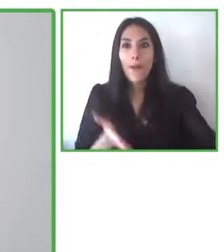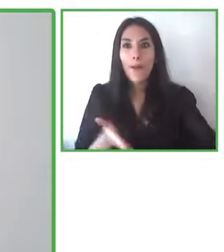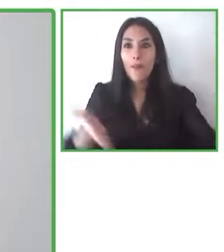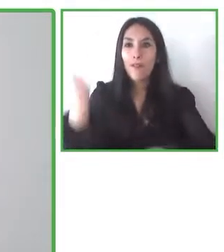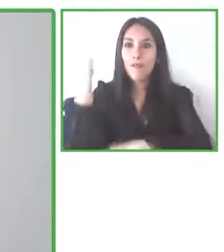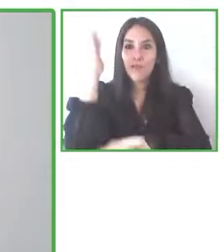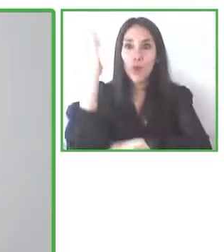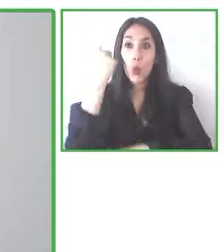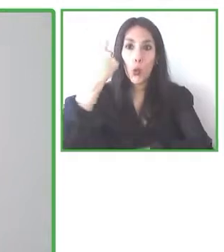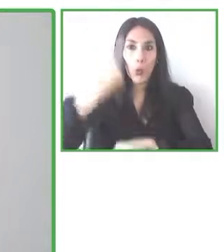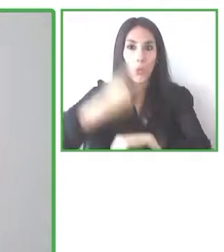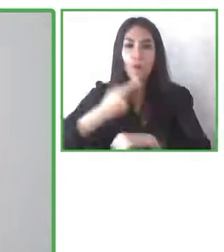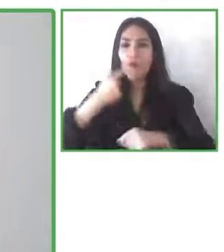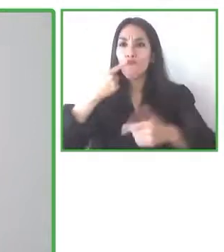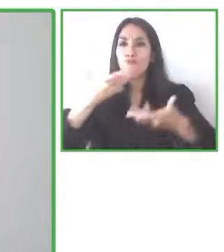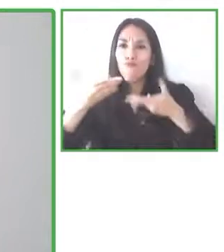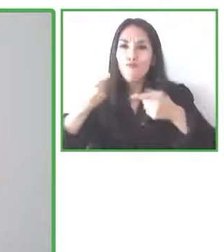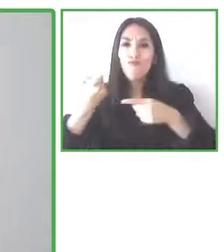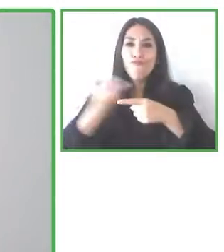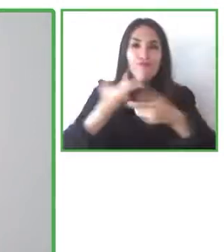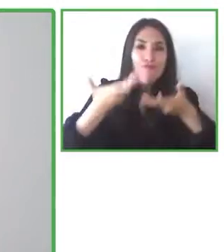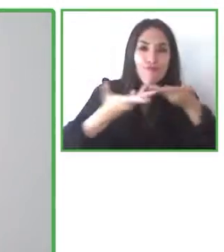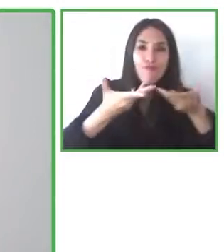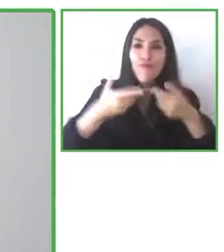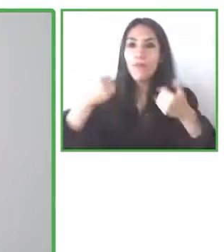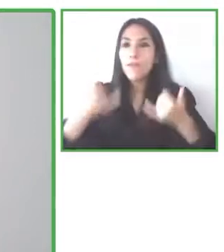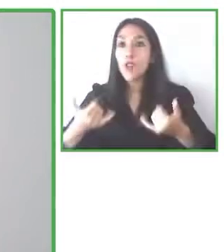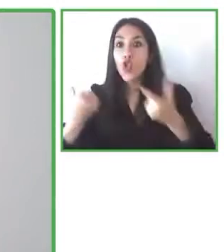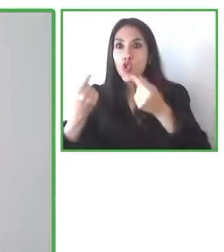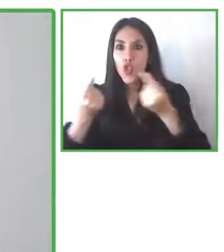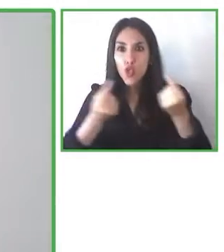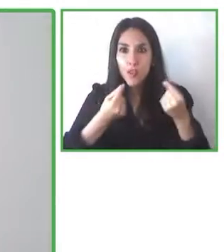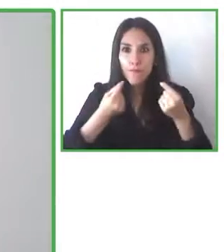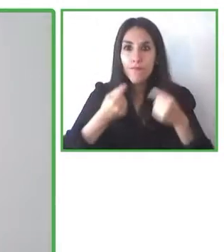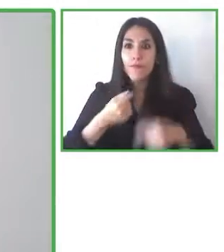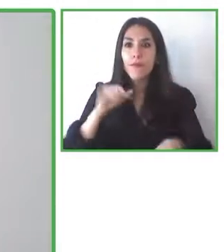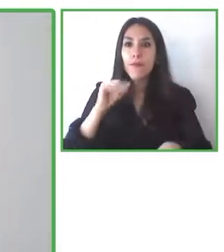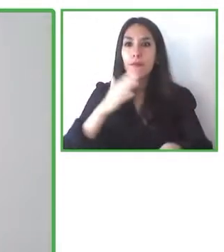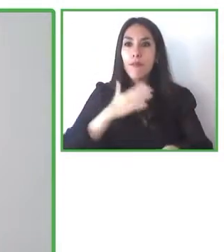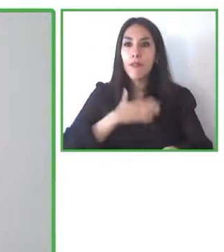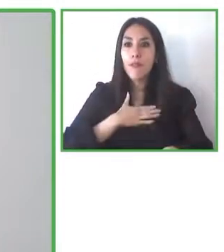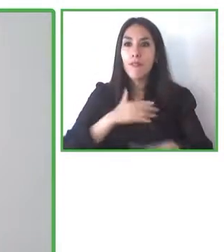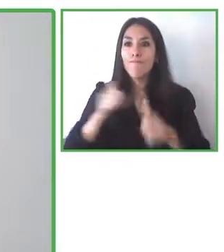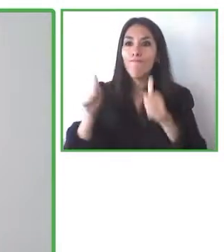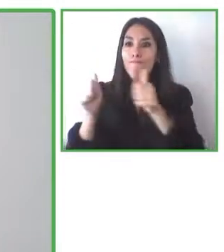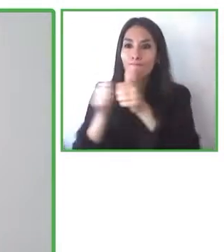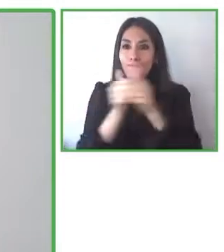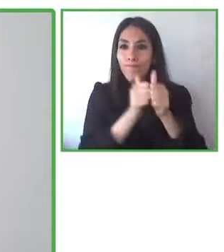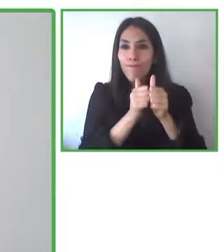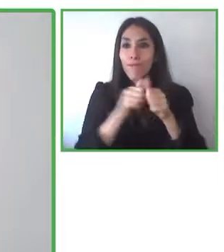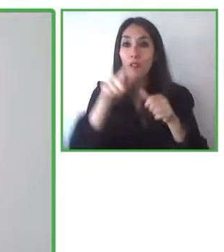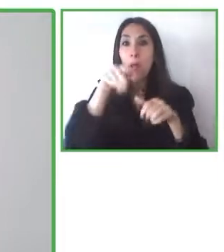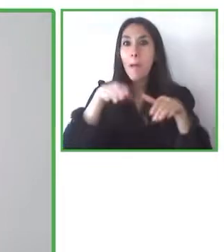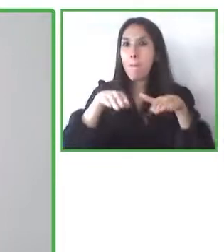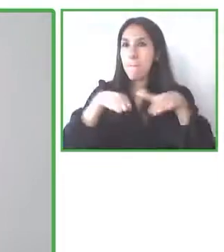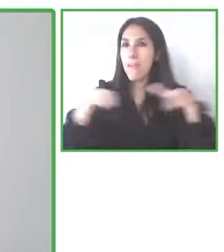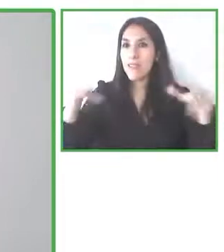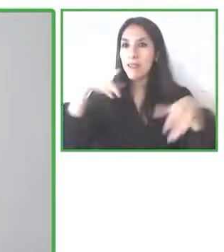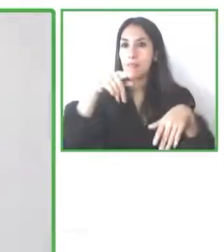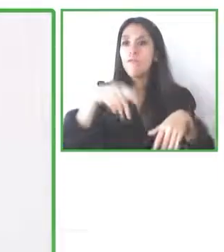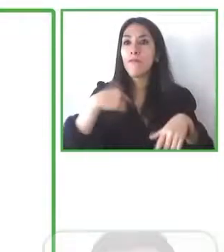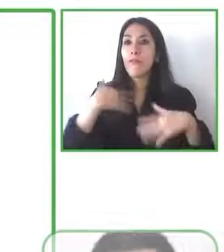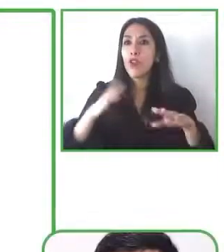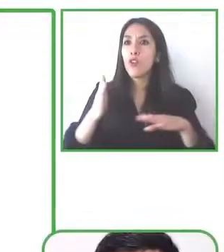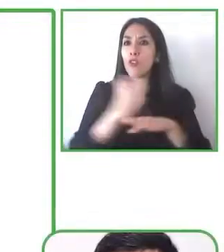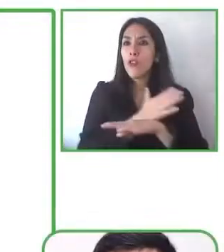trabajo que estamos haciendo y también con mis compañeros de mesa. Como les contaba Ricardo, yo les vengo a hablar acerca de La